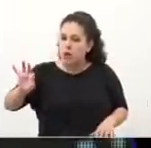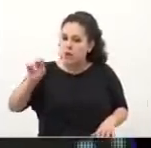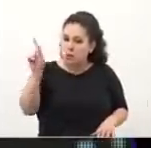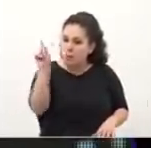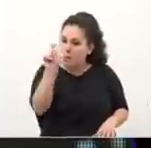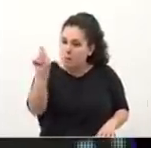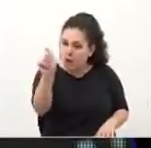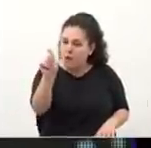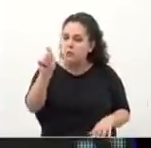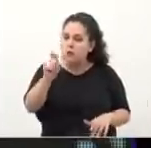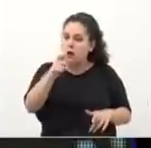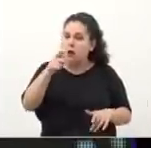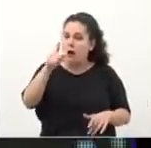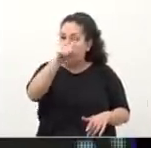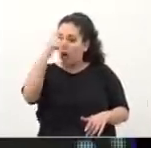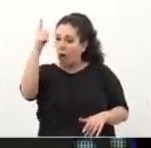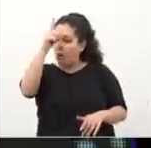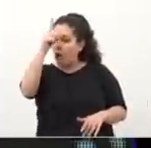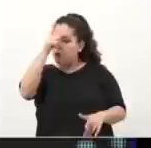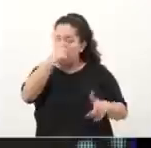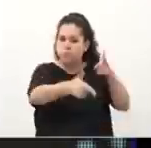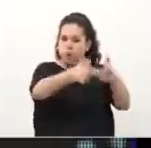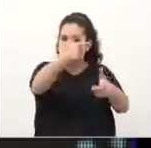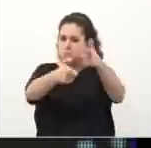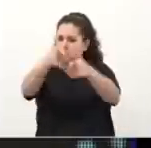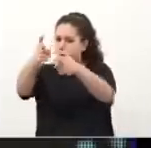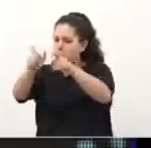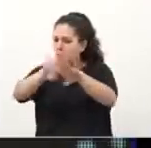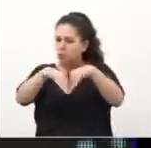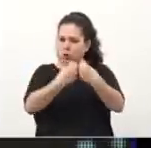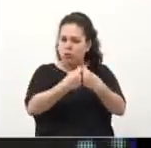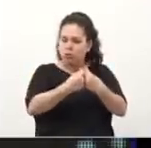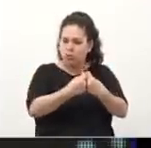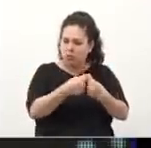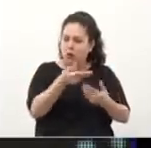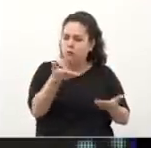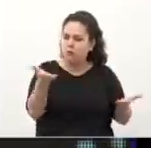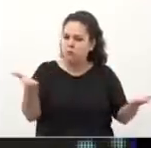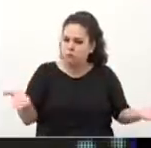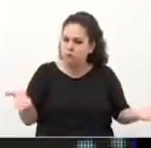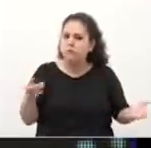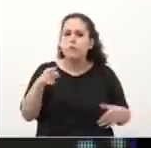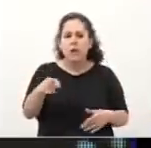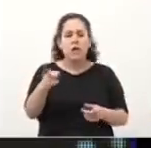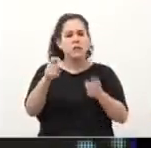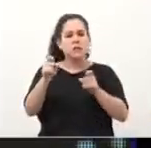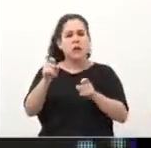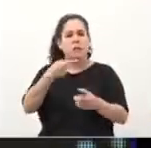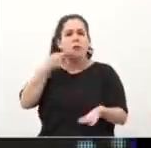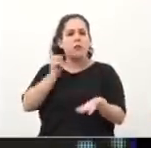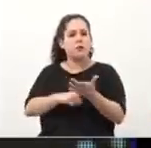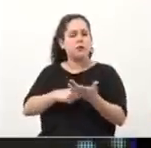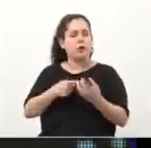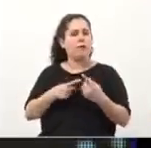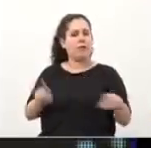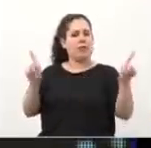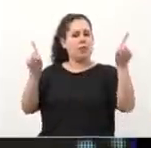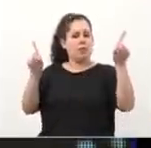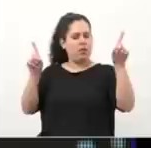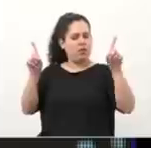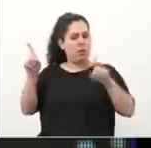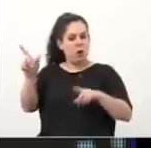asesinó a 43 personas. Y tenemos por lo tanto una policía que aplica esta política represiva. Una policía